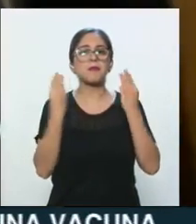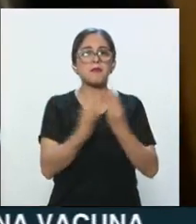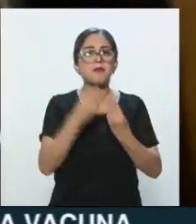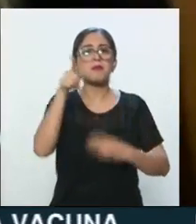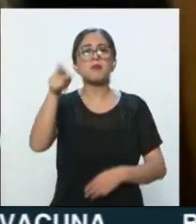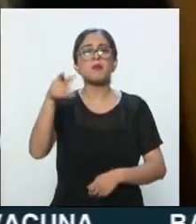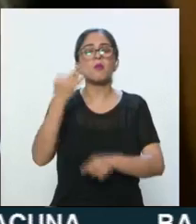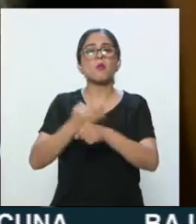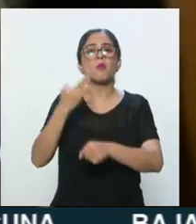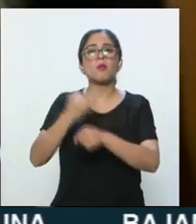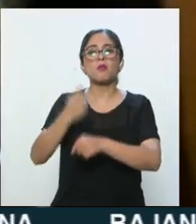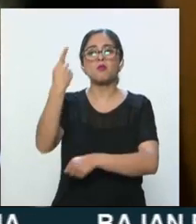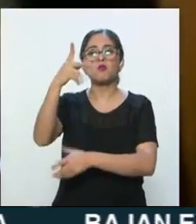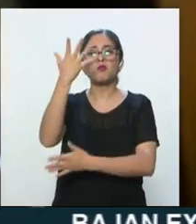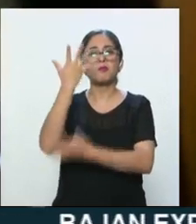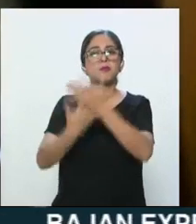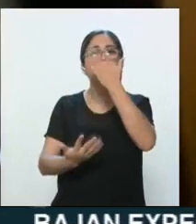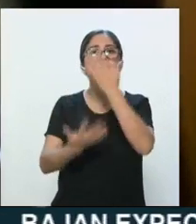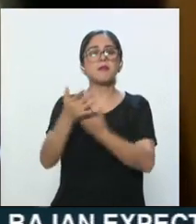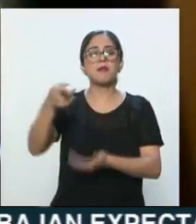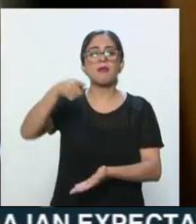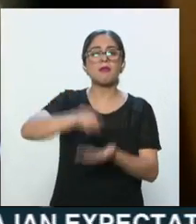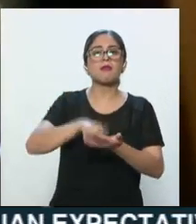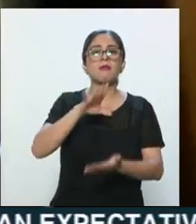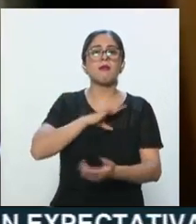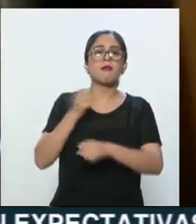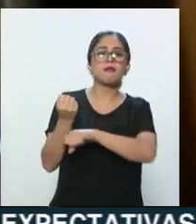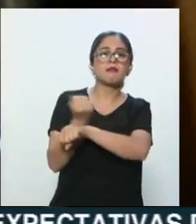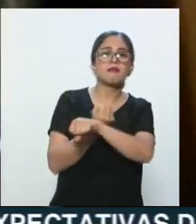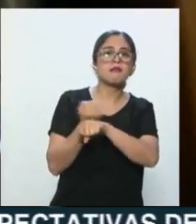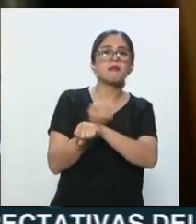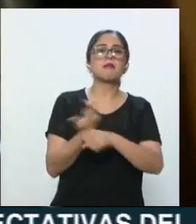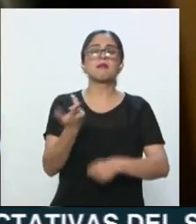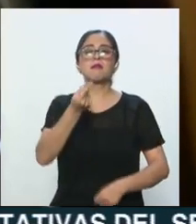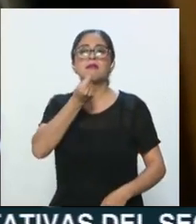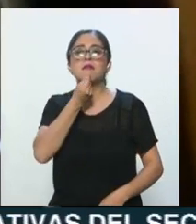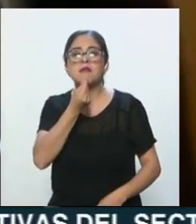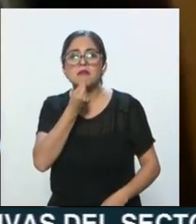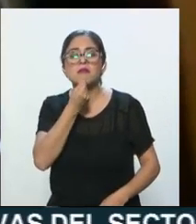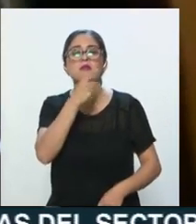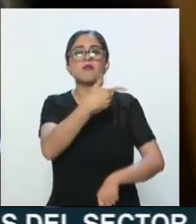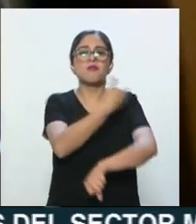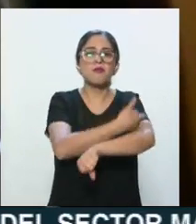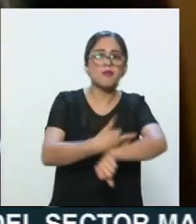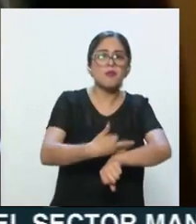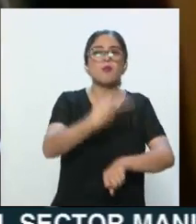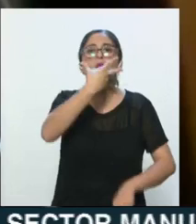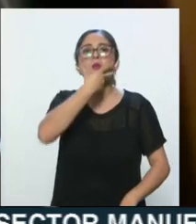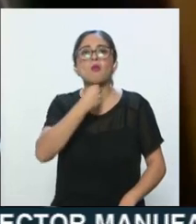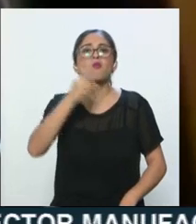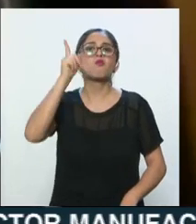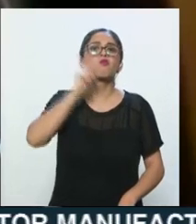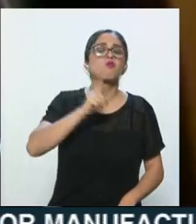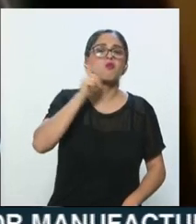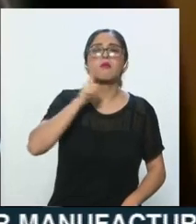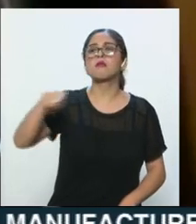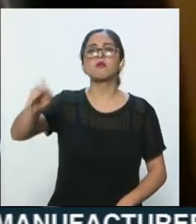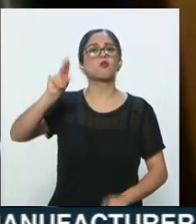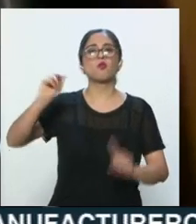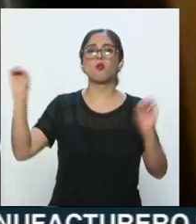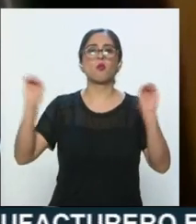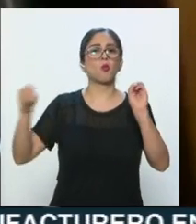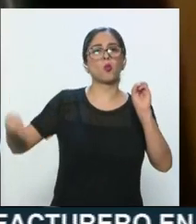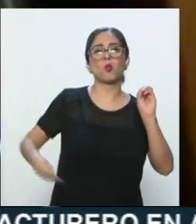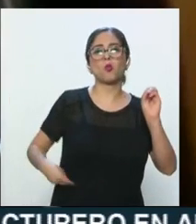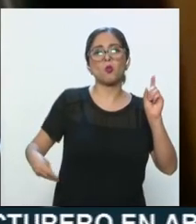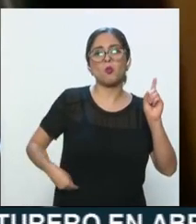las manos llenas de sangre, de niños, de familias, de hombres, de mujeres inocentes, que no tenían